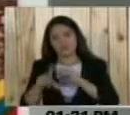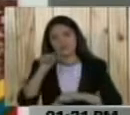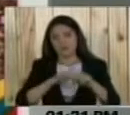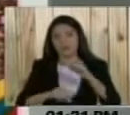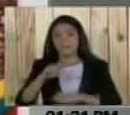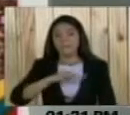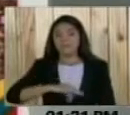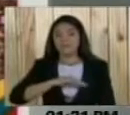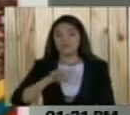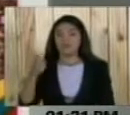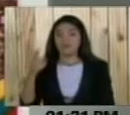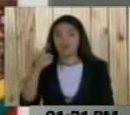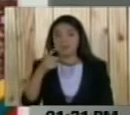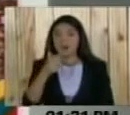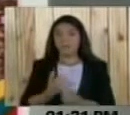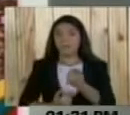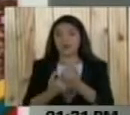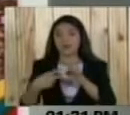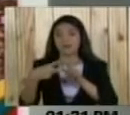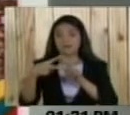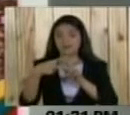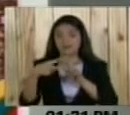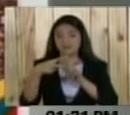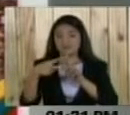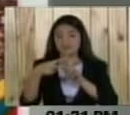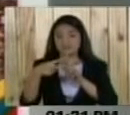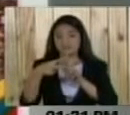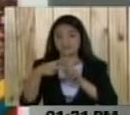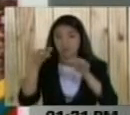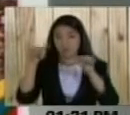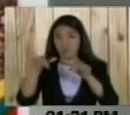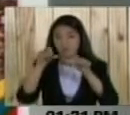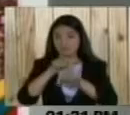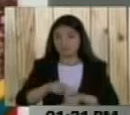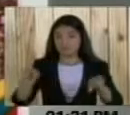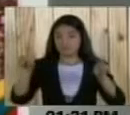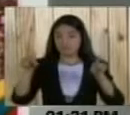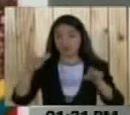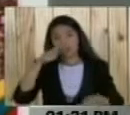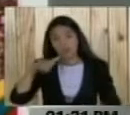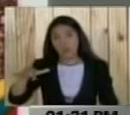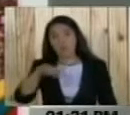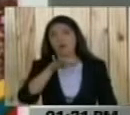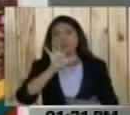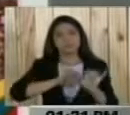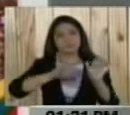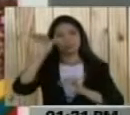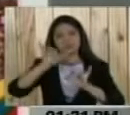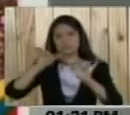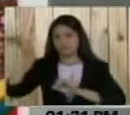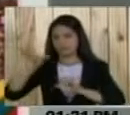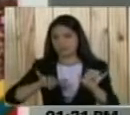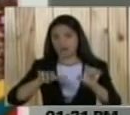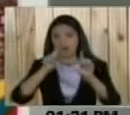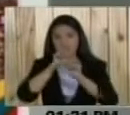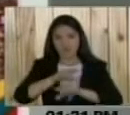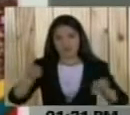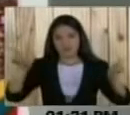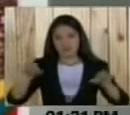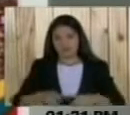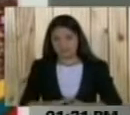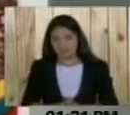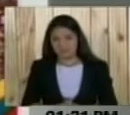Transporte, apoyando la etiqueta, apoyando la etiqueta tendencia, el día de hoy, Pueblo y Gira Relámpago, tuitea lo siguiente,